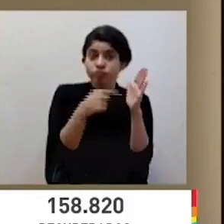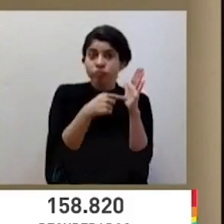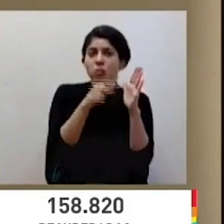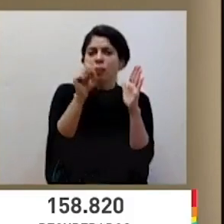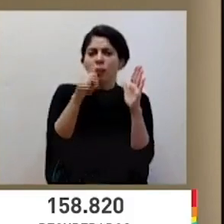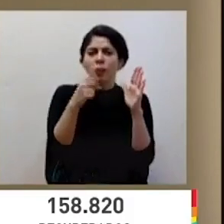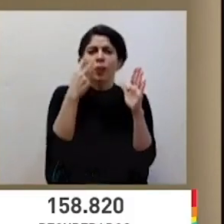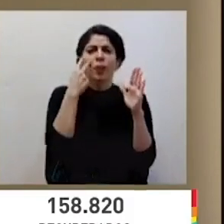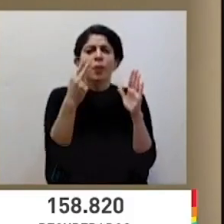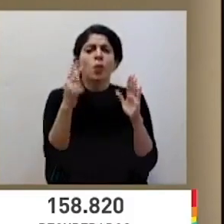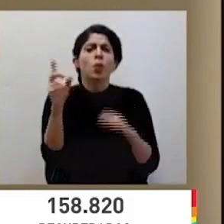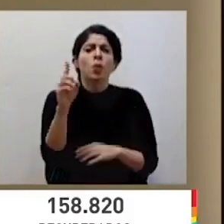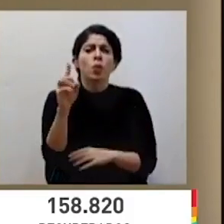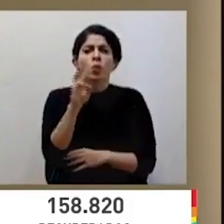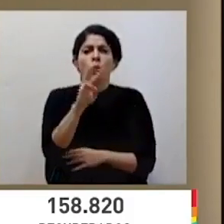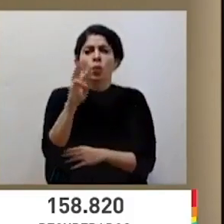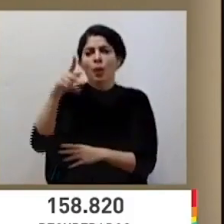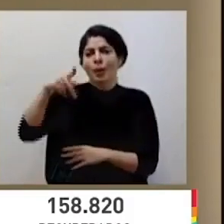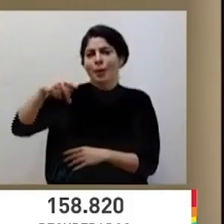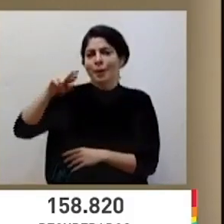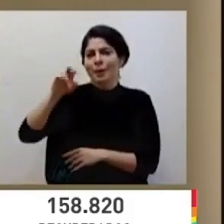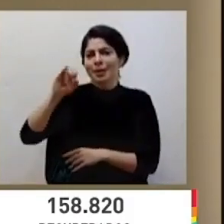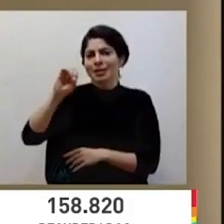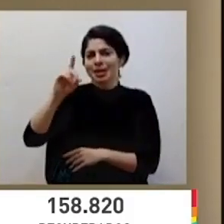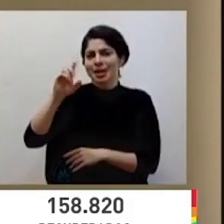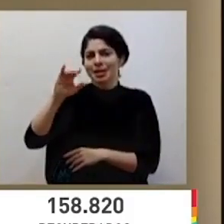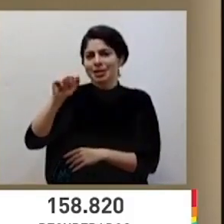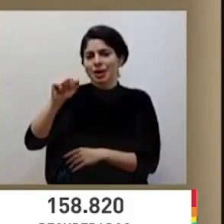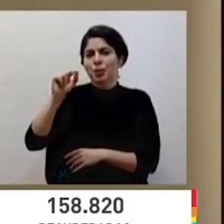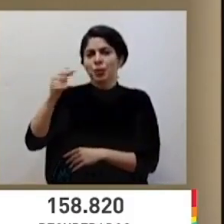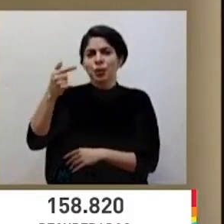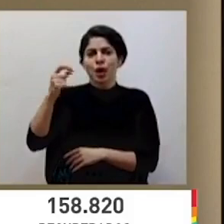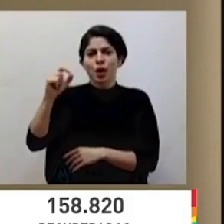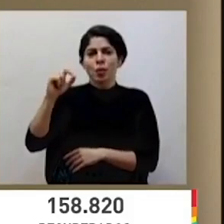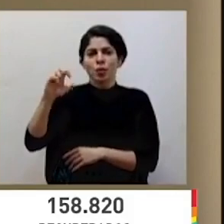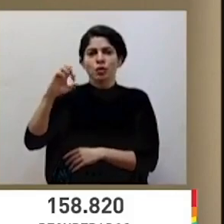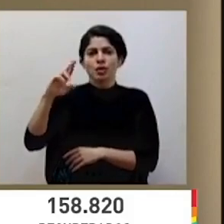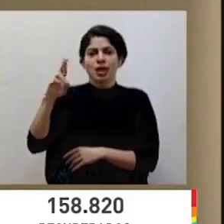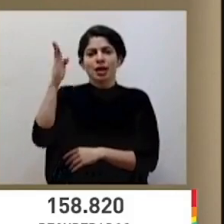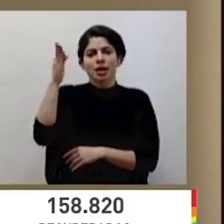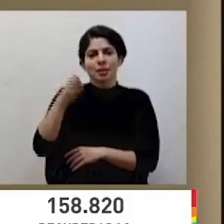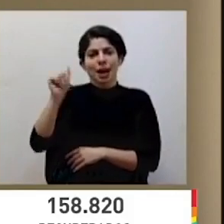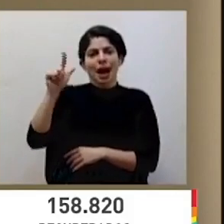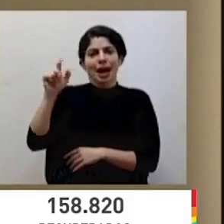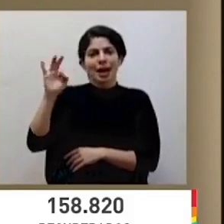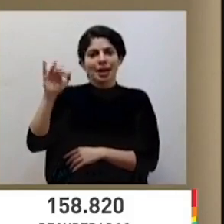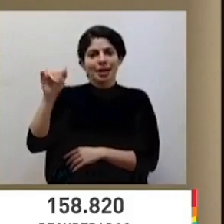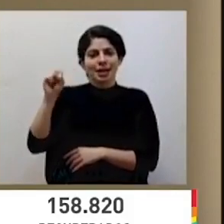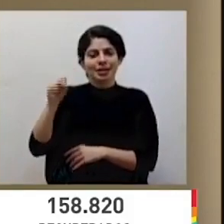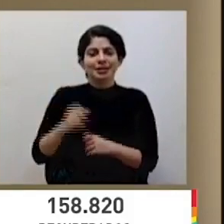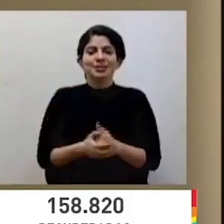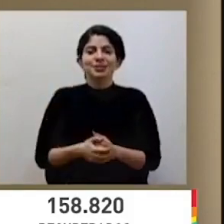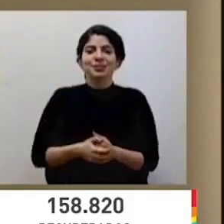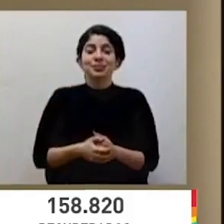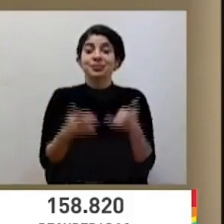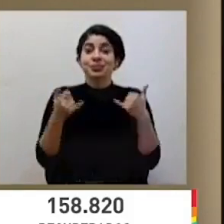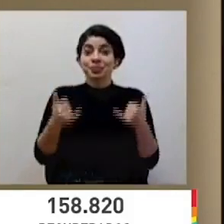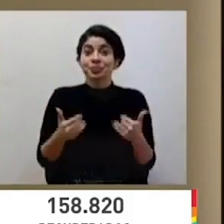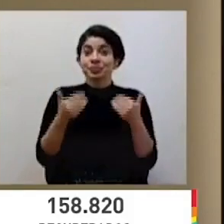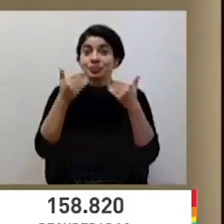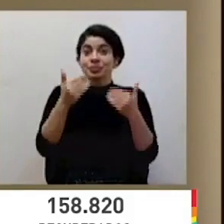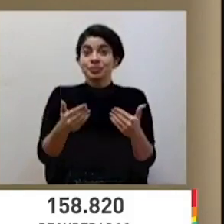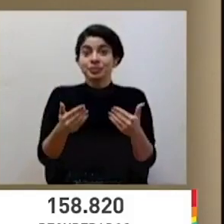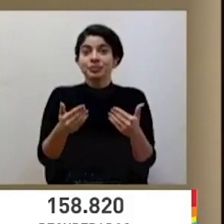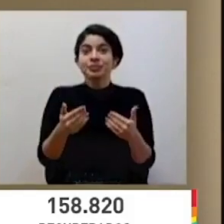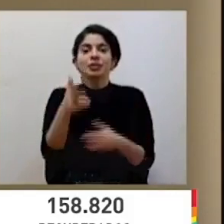encontrarlas a través del sitio presidencia.geo.cr barra inclinada alertas. Vamos a continuación